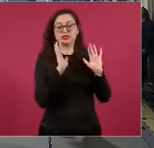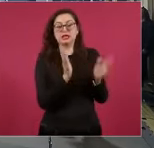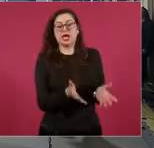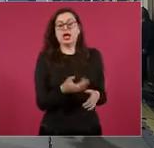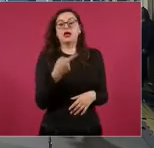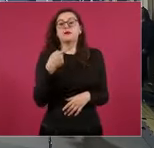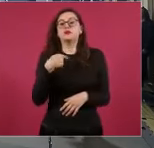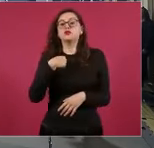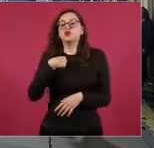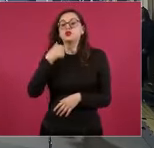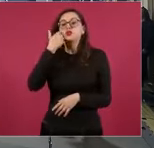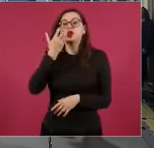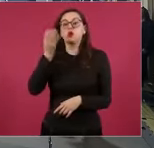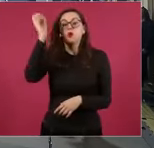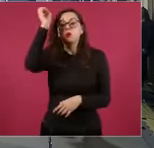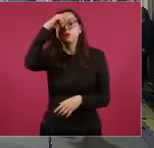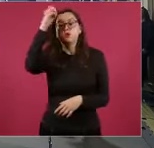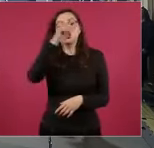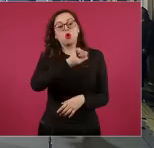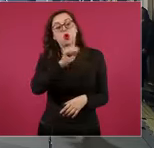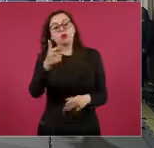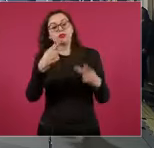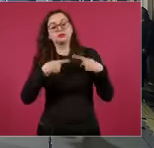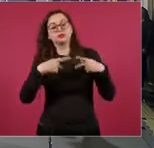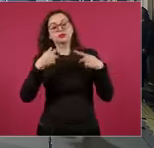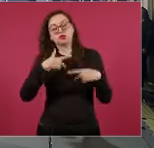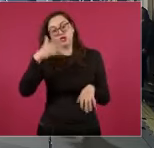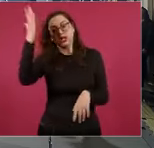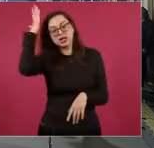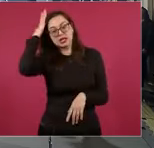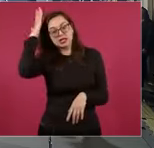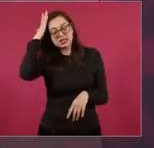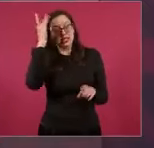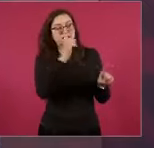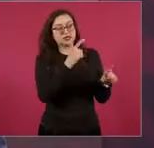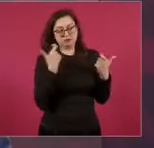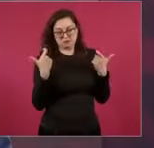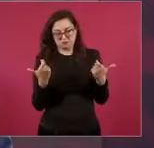yo quiero la opinión de los